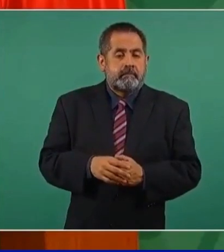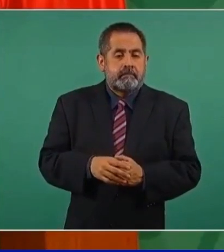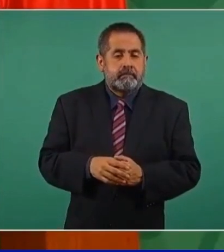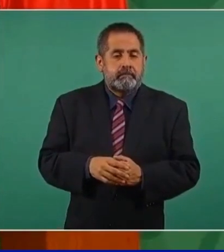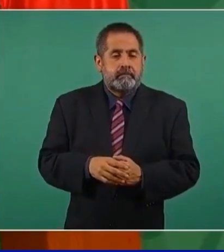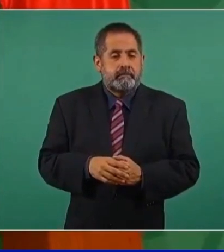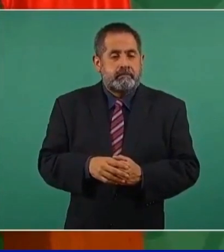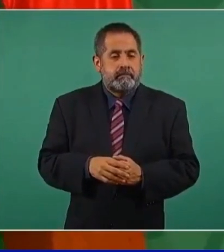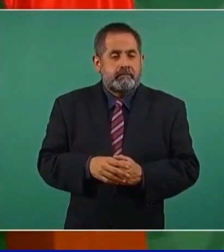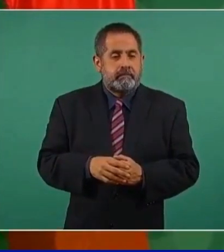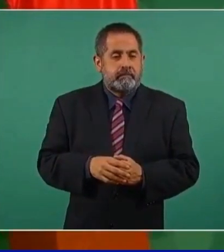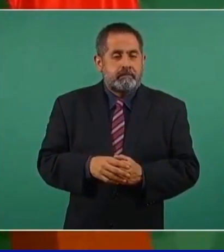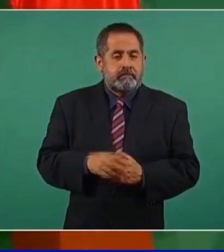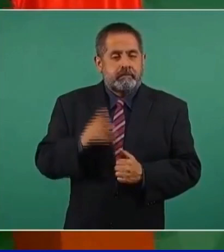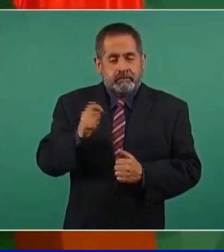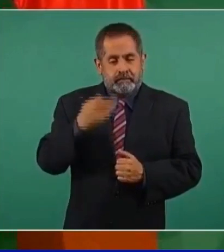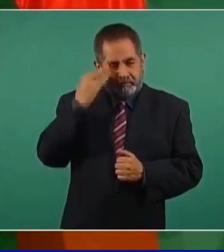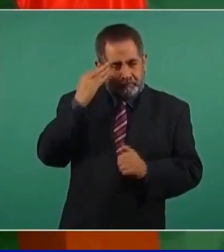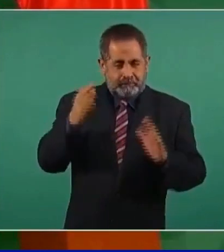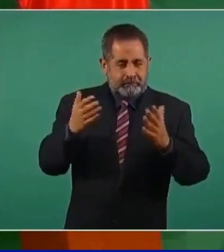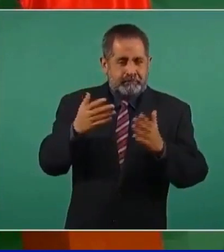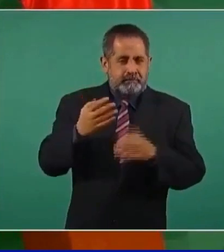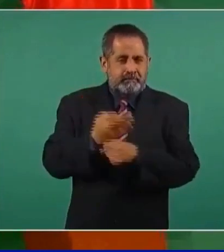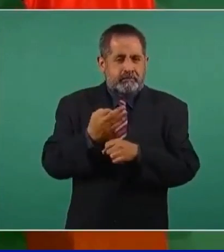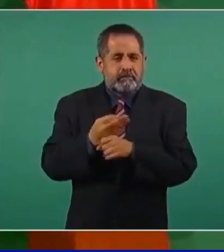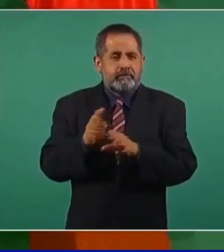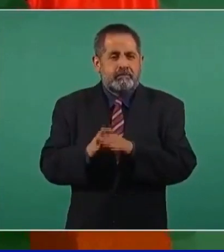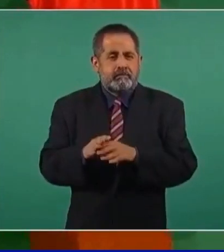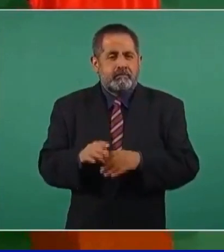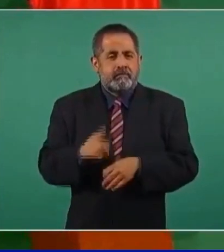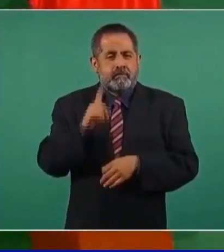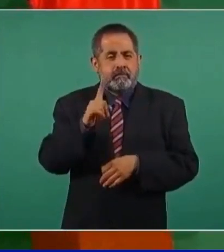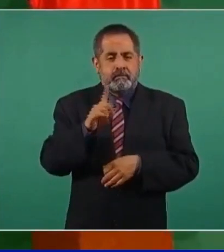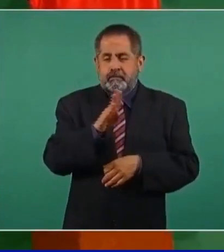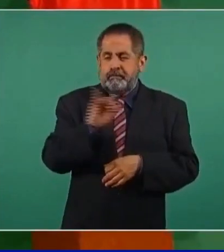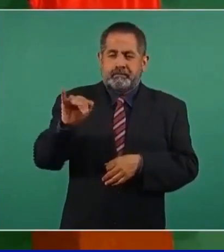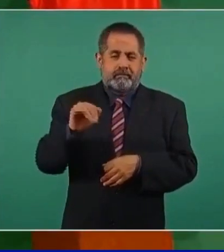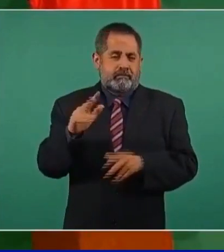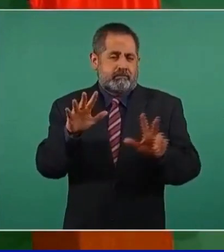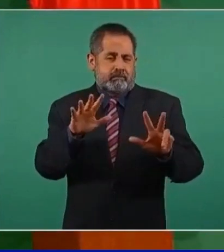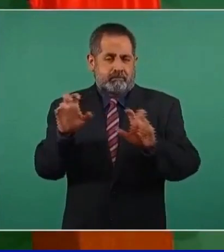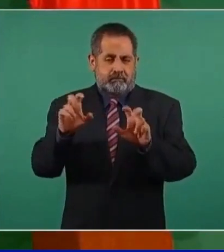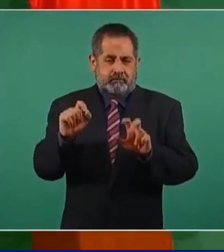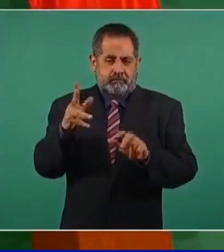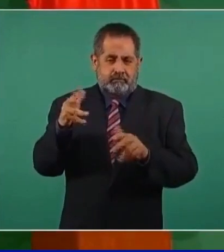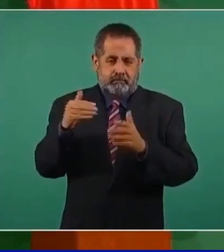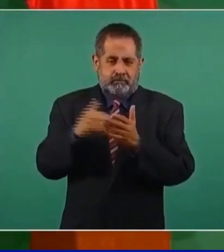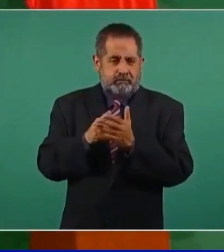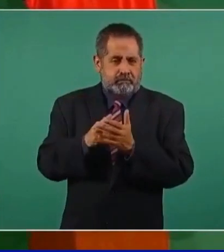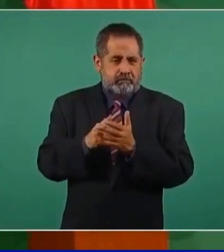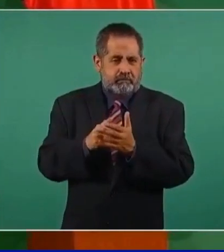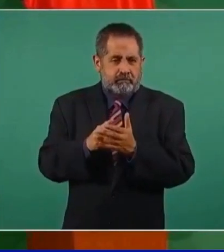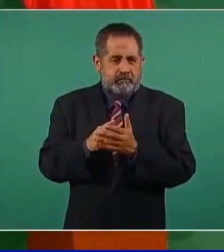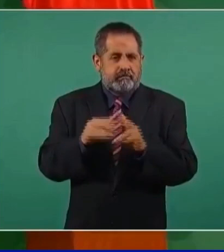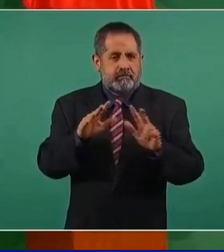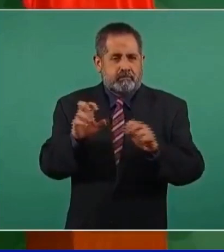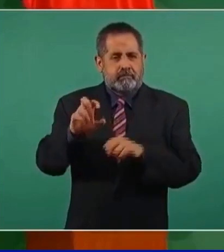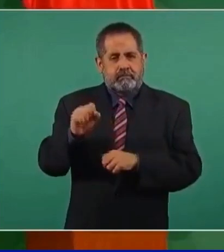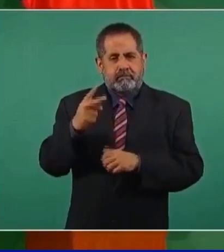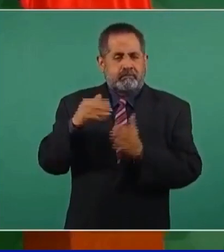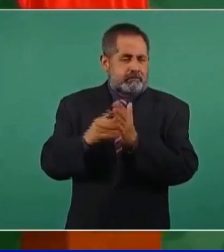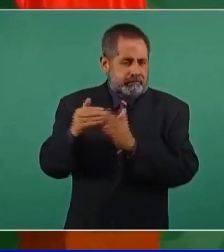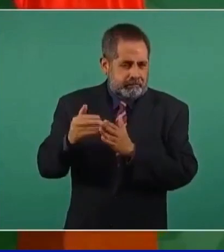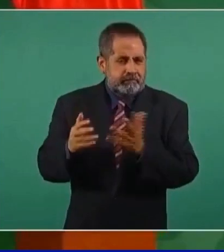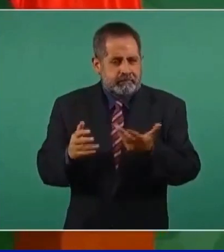en este periodo teníamos un billón 824 mil 862,